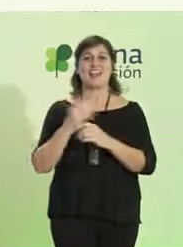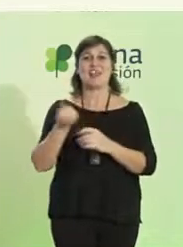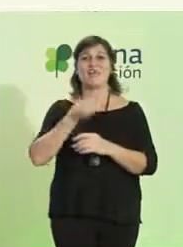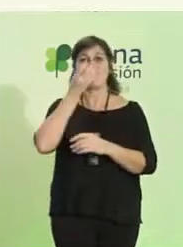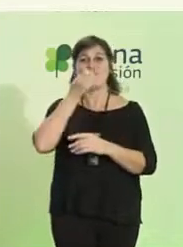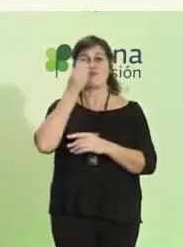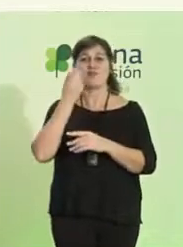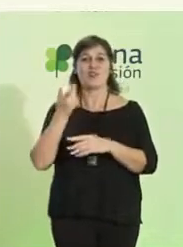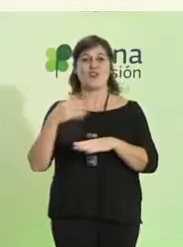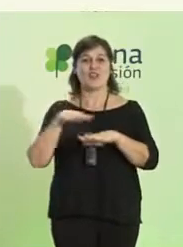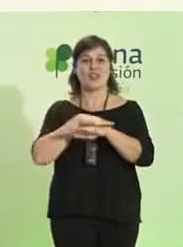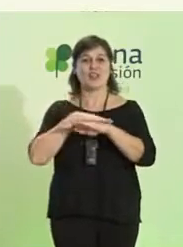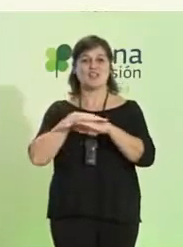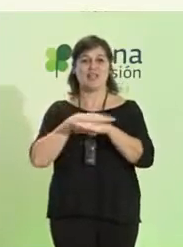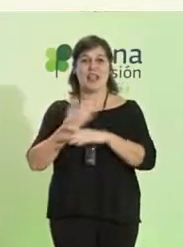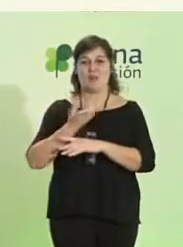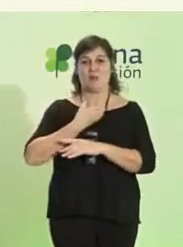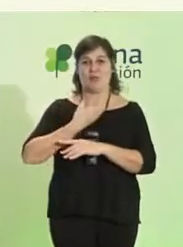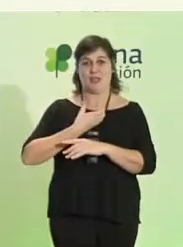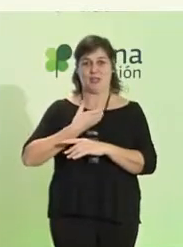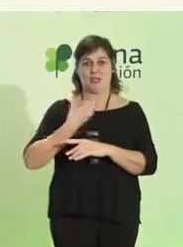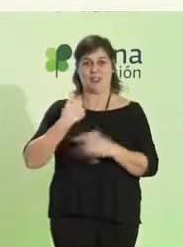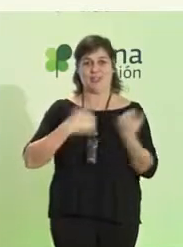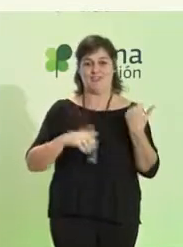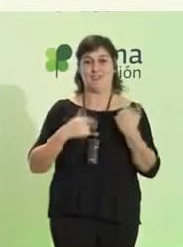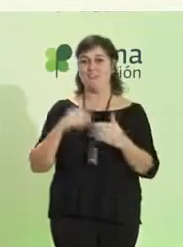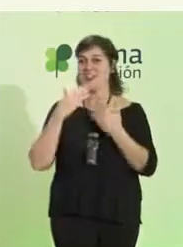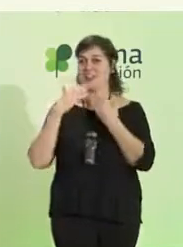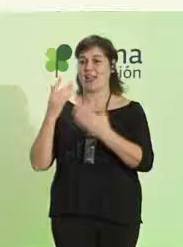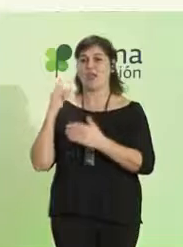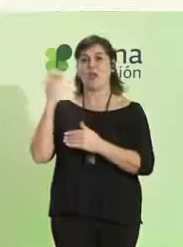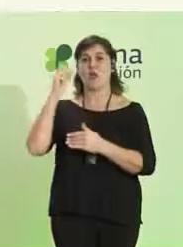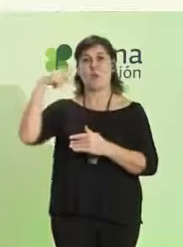Hábitat Urbano y Cohesión Social del Ayuntamiento de Sevilla. Gracias, Juan Manuel.